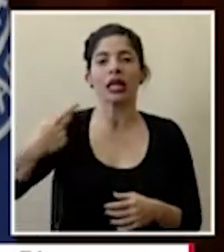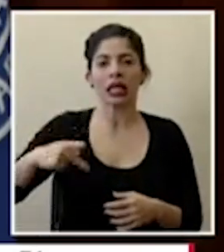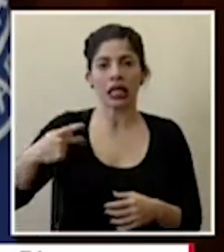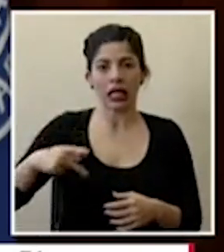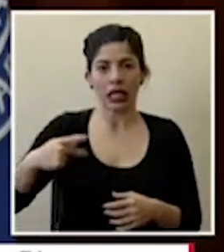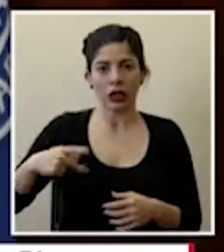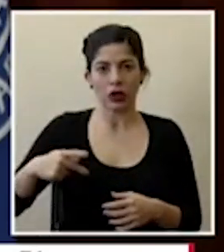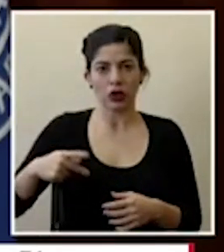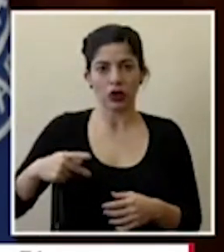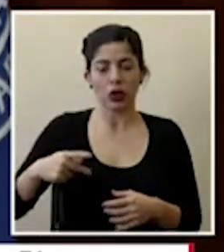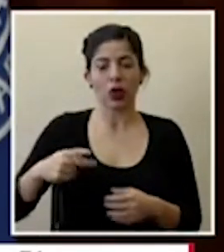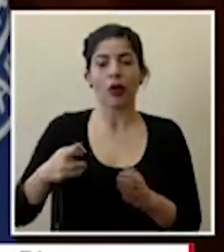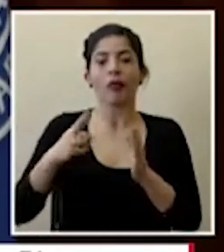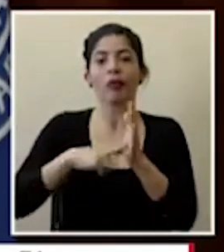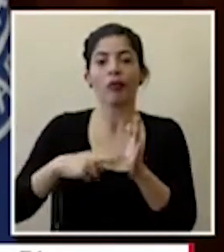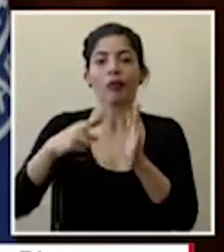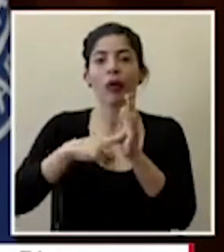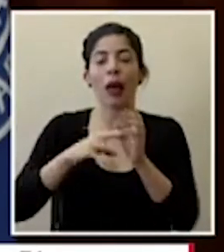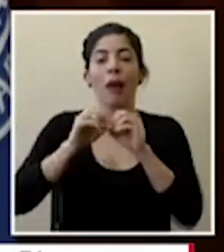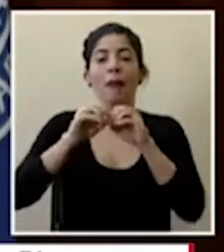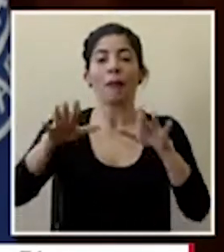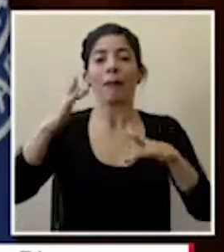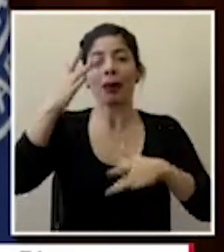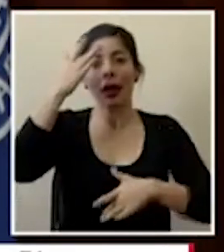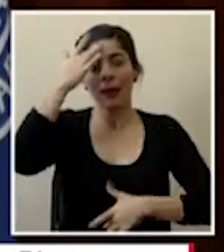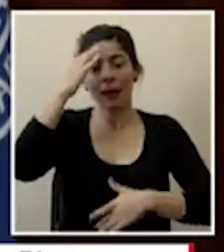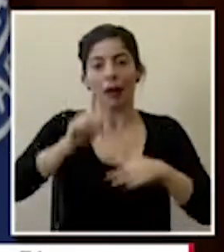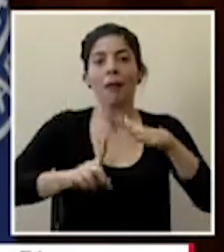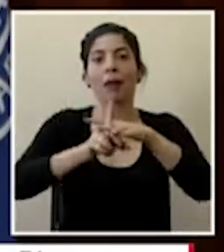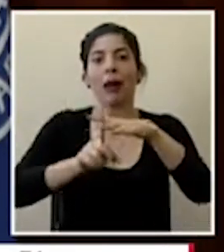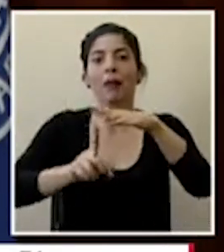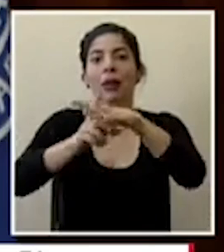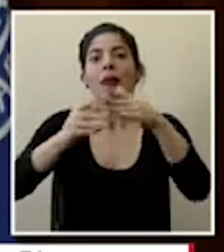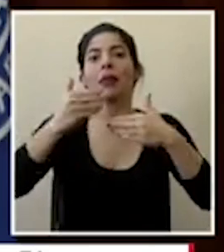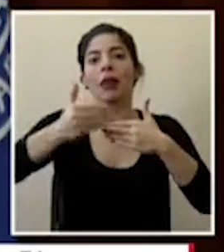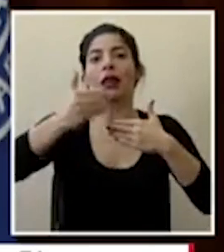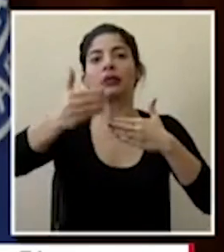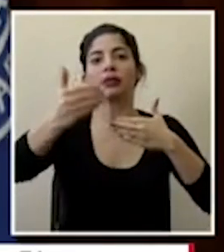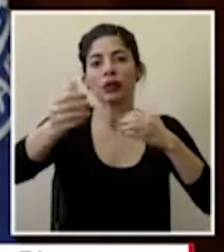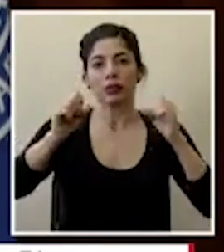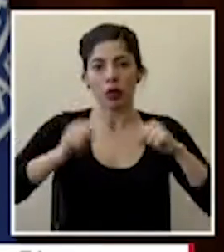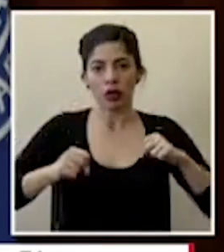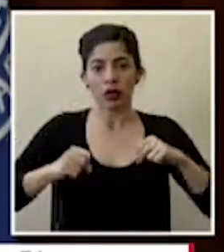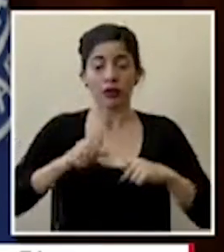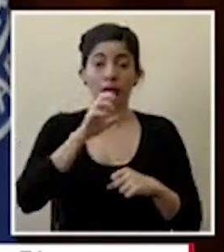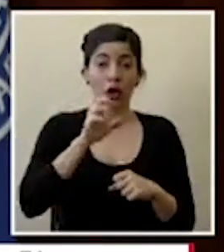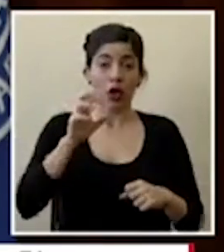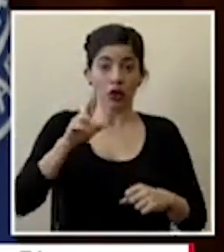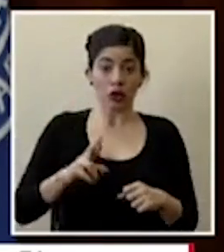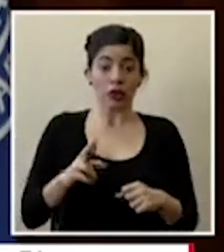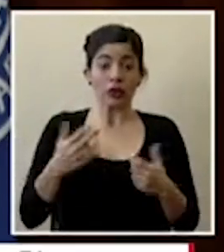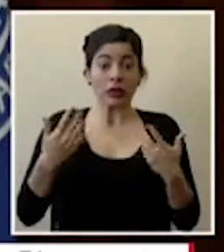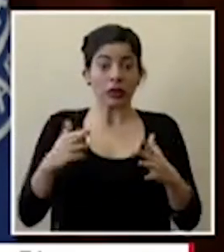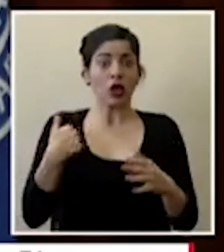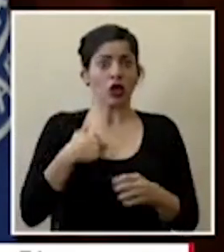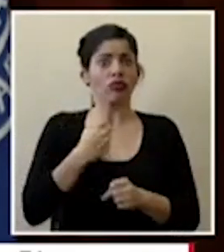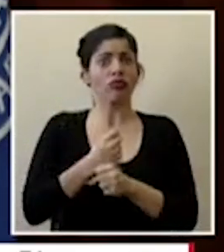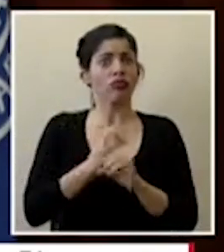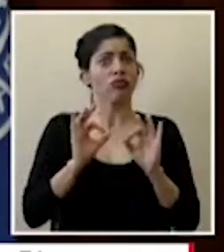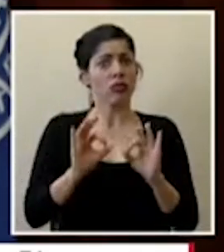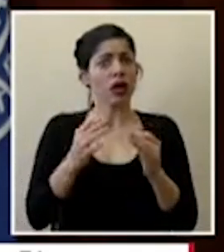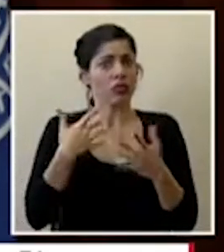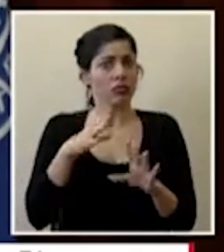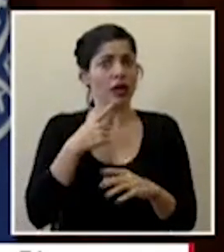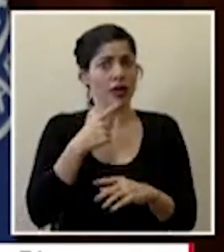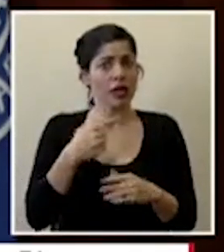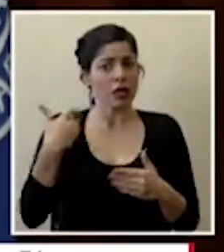réplicas de olas pandémicas que se van a presentar después en costa rica hemos hecho las cosas bien yo lo indicado